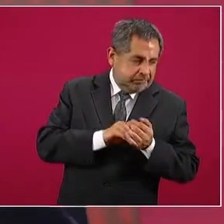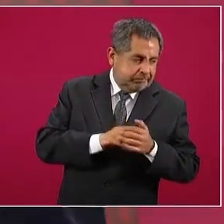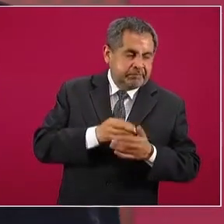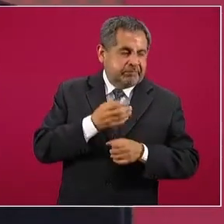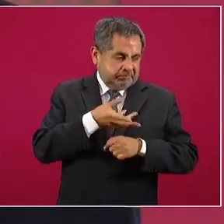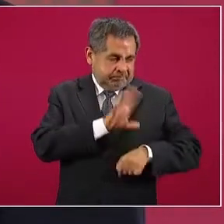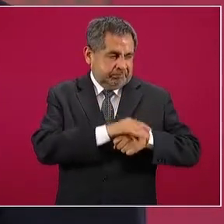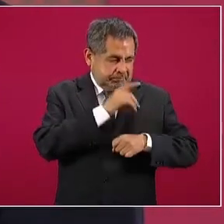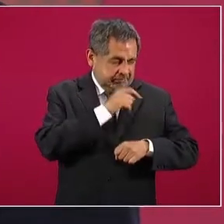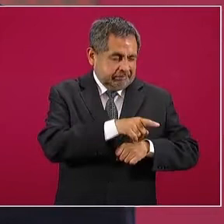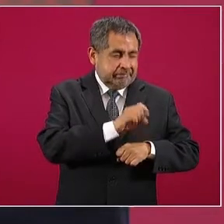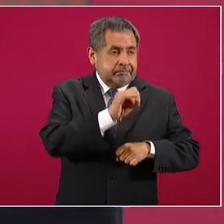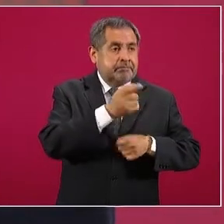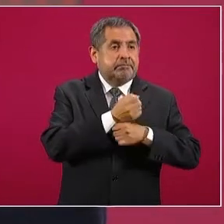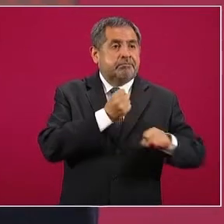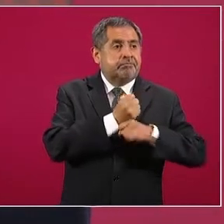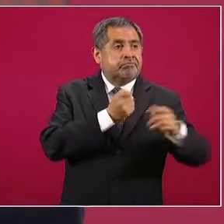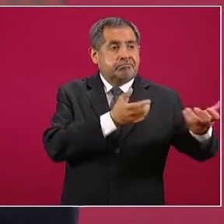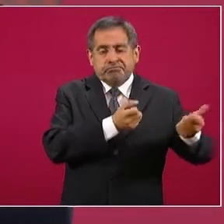armas.